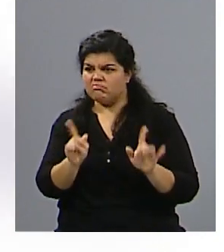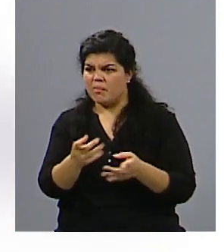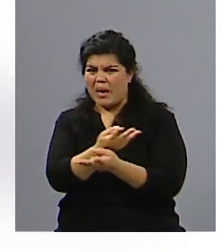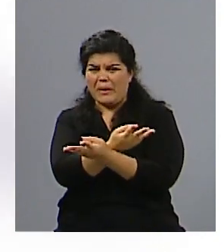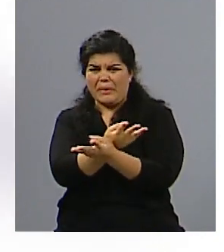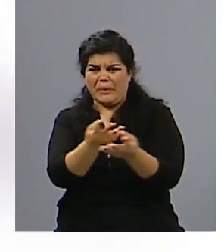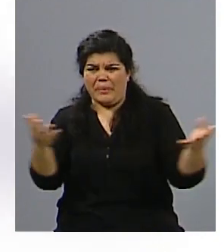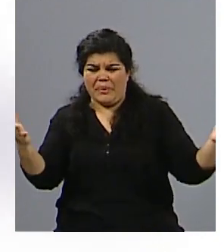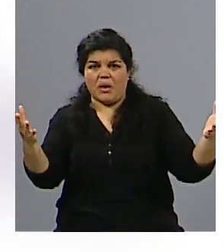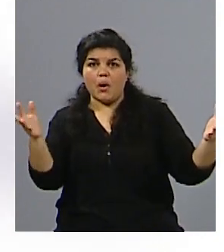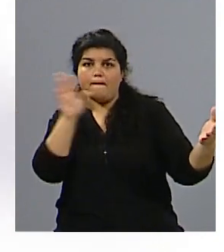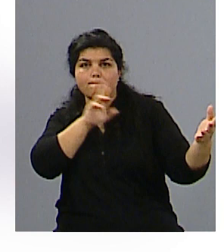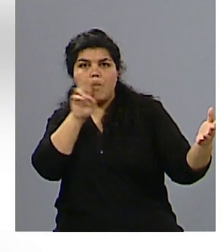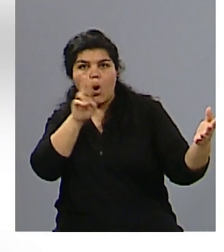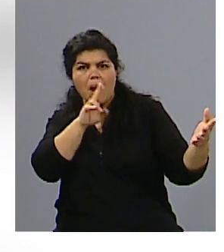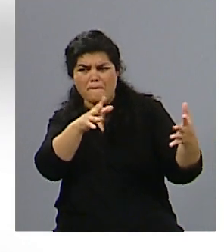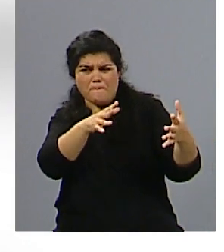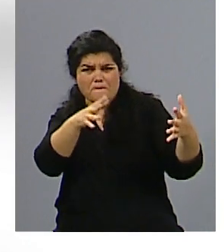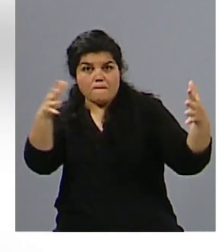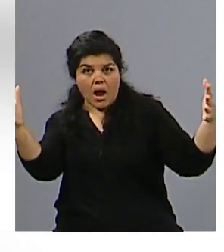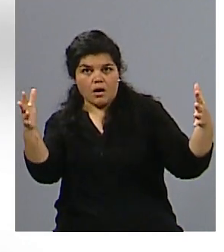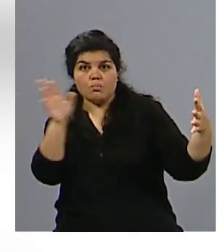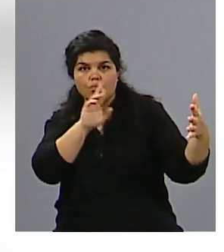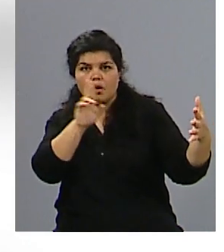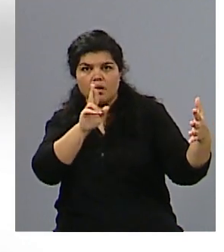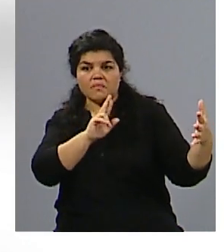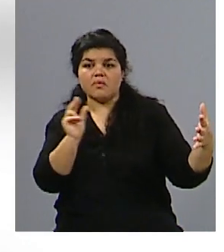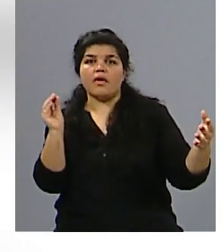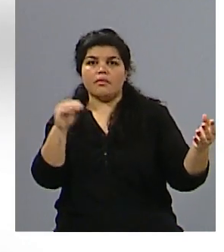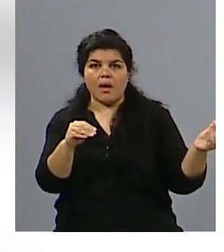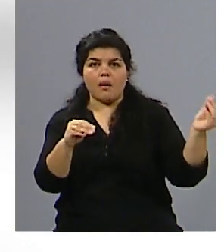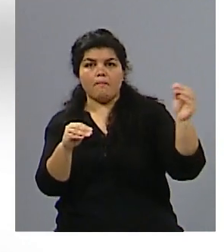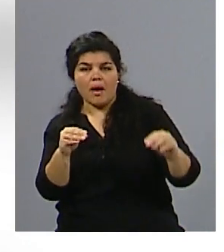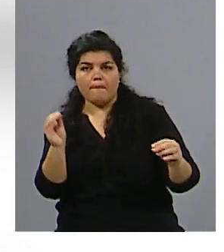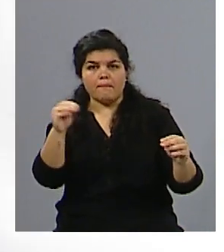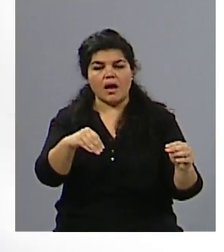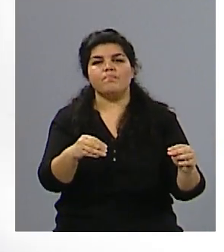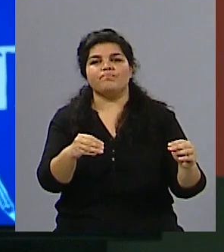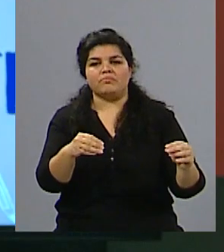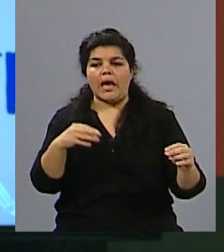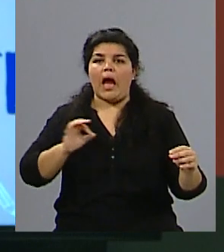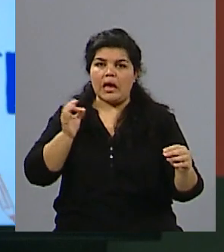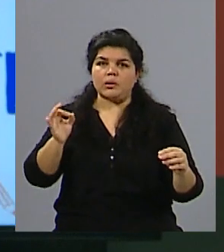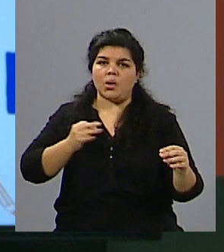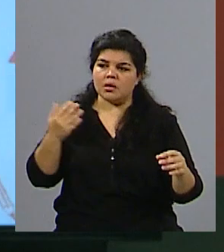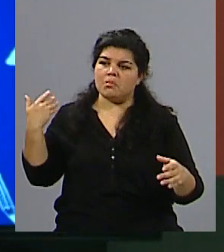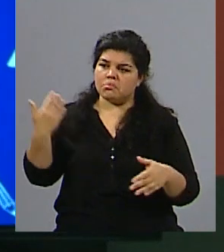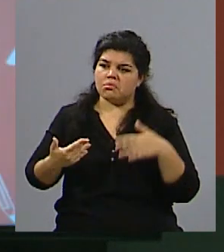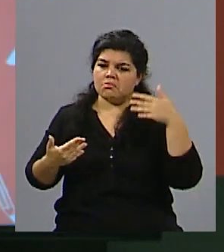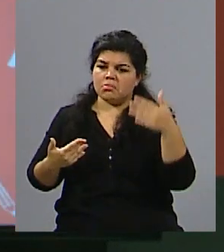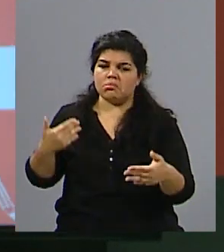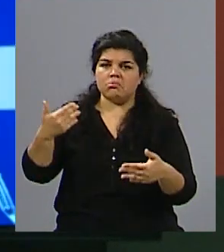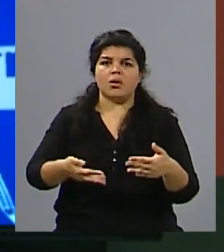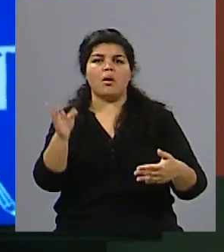muchas mujeres, pero lo cierto es que con los años aparecieron las mujeres con sus hijos, las mujeres con sus esposos,